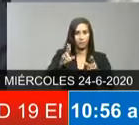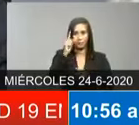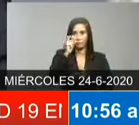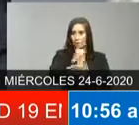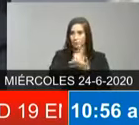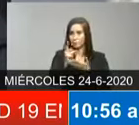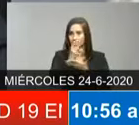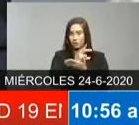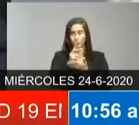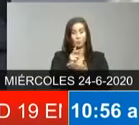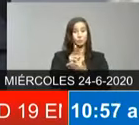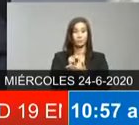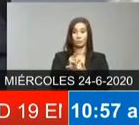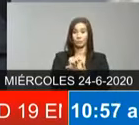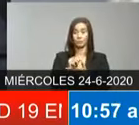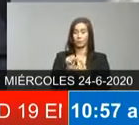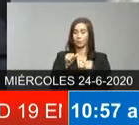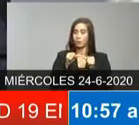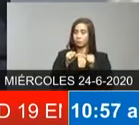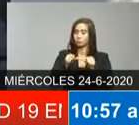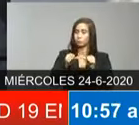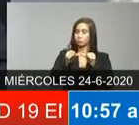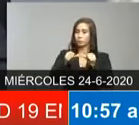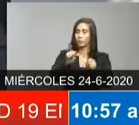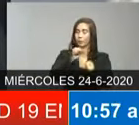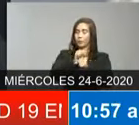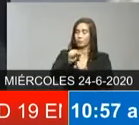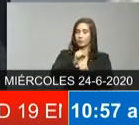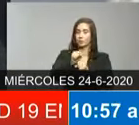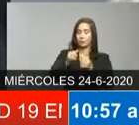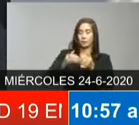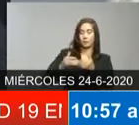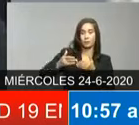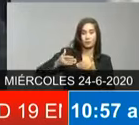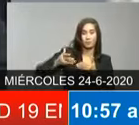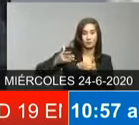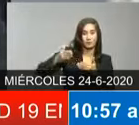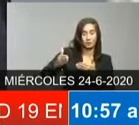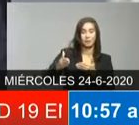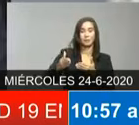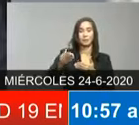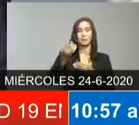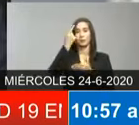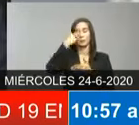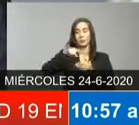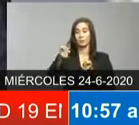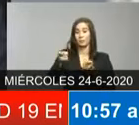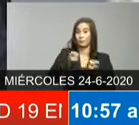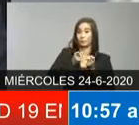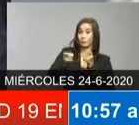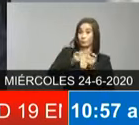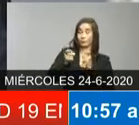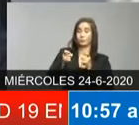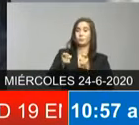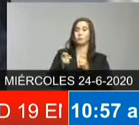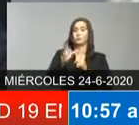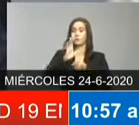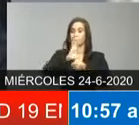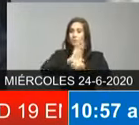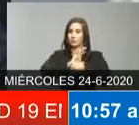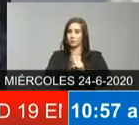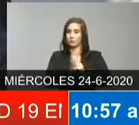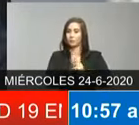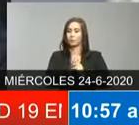sino que se necesitan un tiempo para que se pueda medir la efectividad de estas